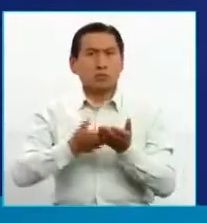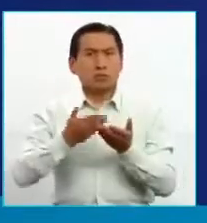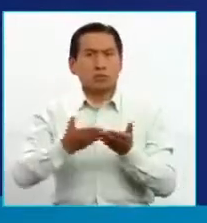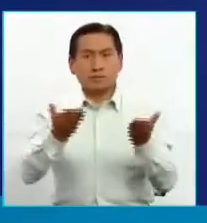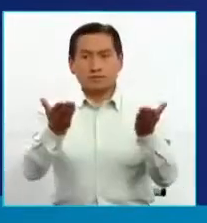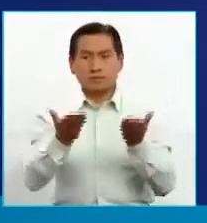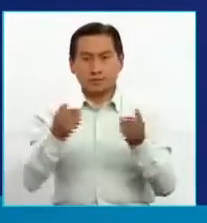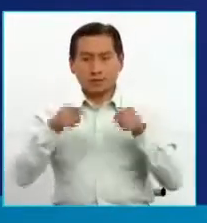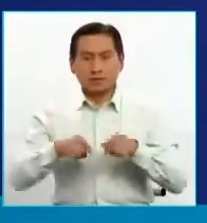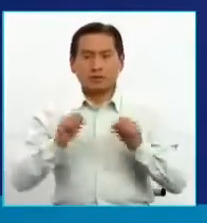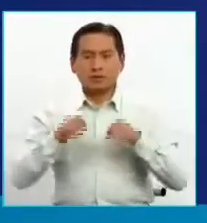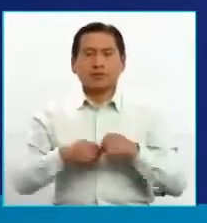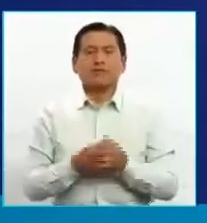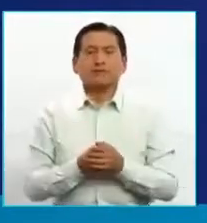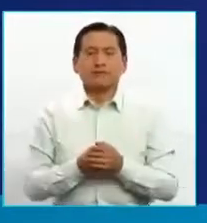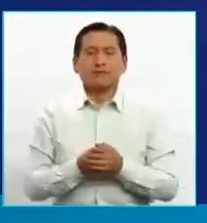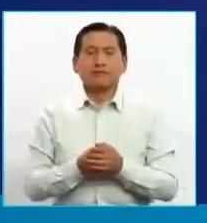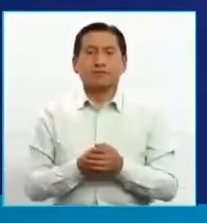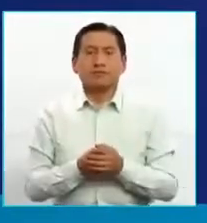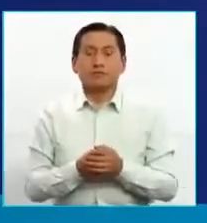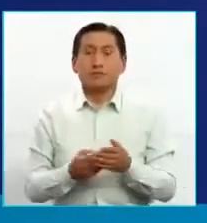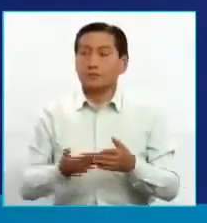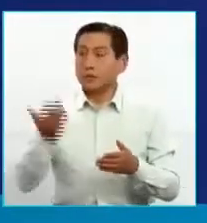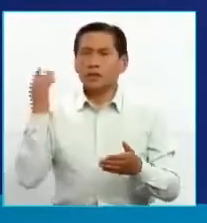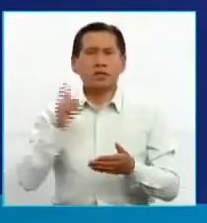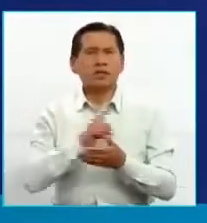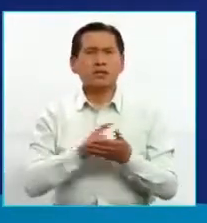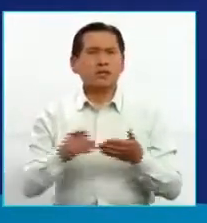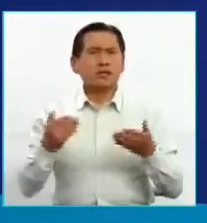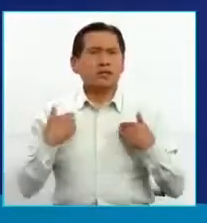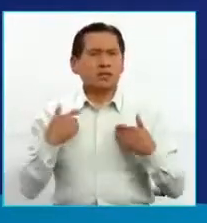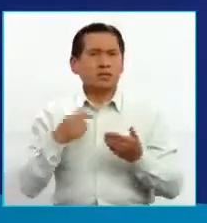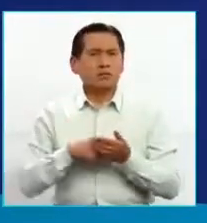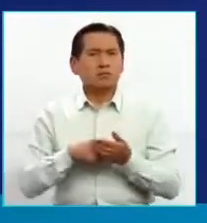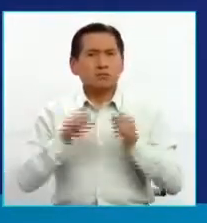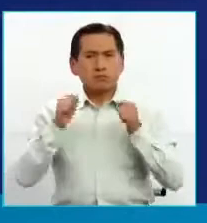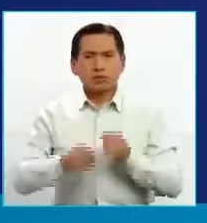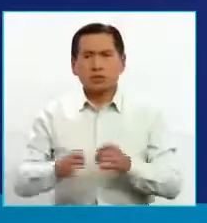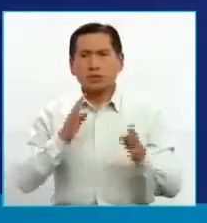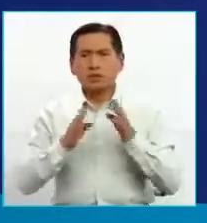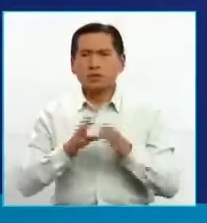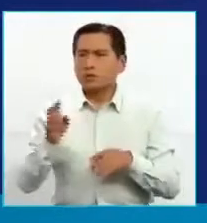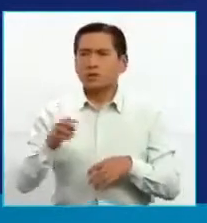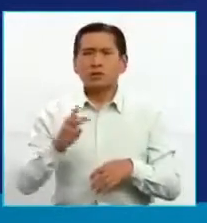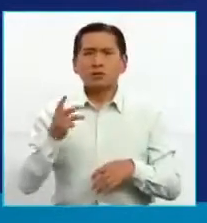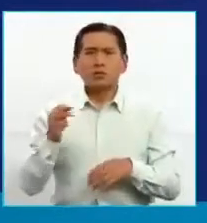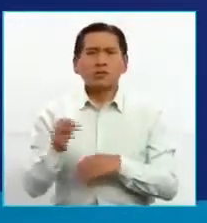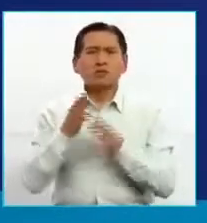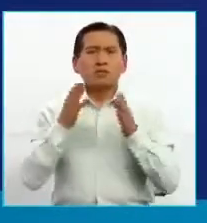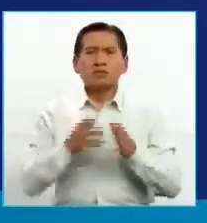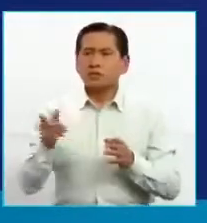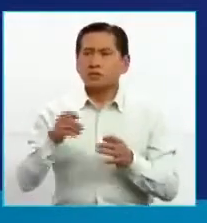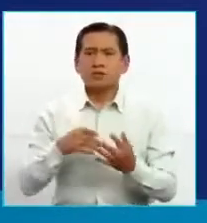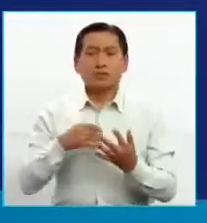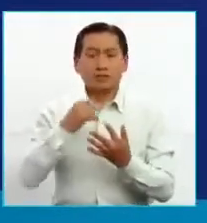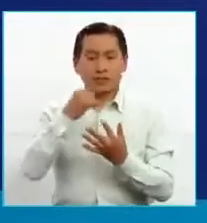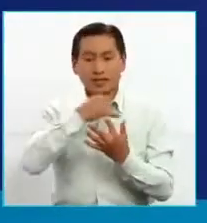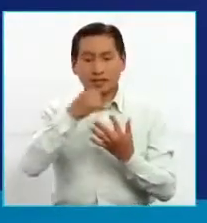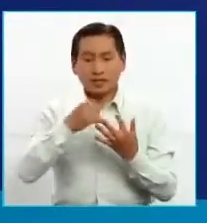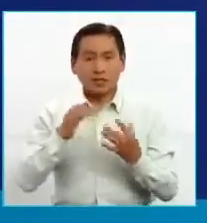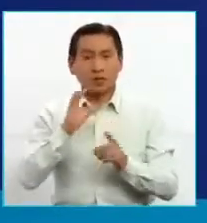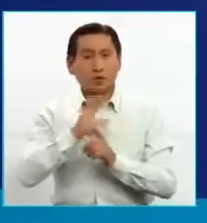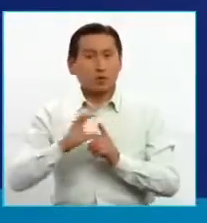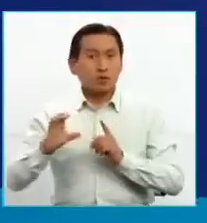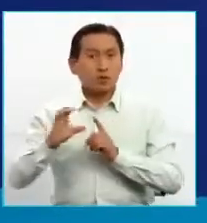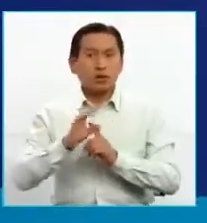llegar hasta nuestro programa. En anteriores semanas tuvimos la posibilidad de conversar con el viceministro de Interculturalidad para conocer algunos de los